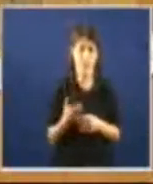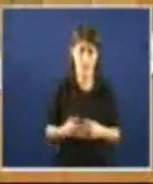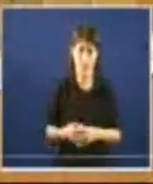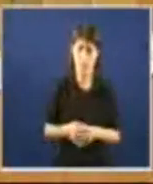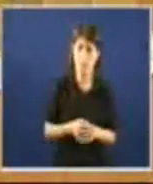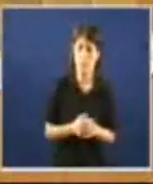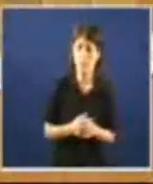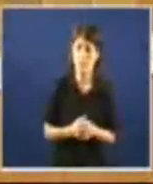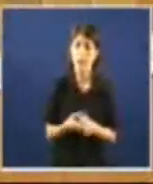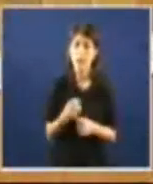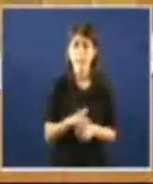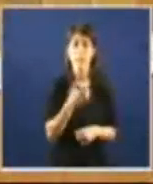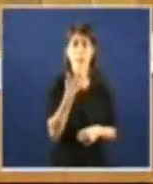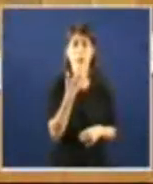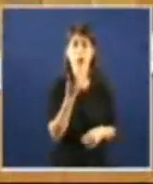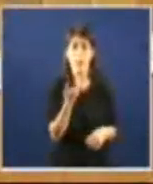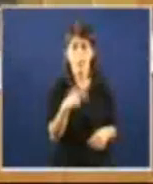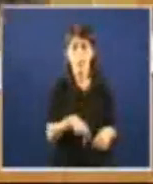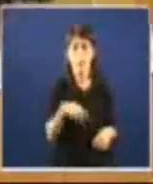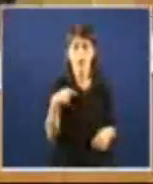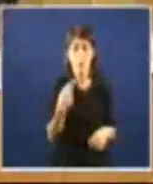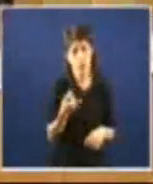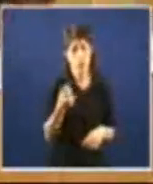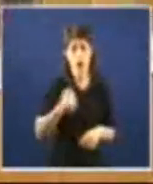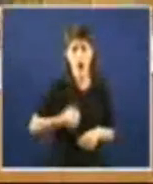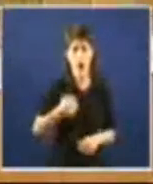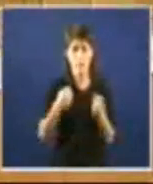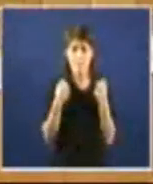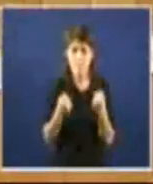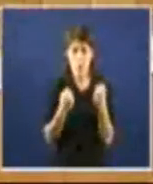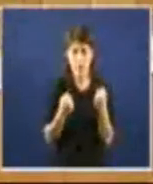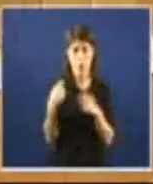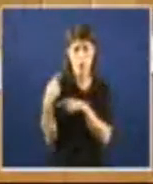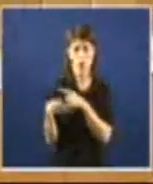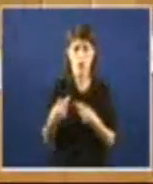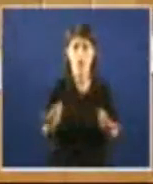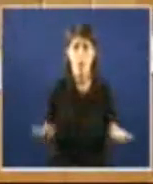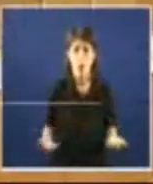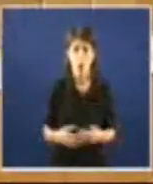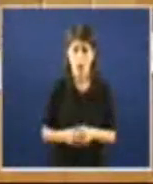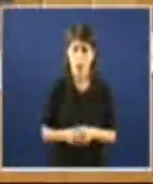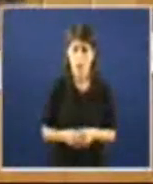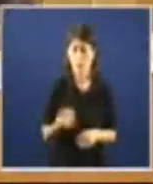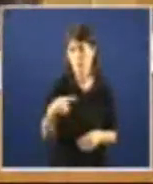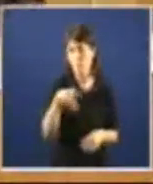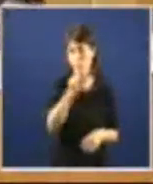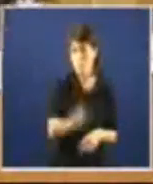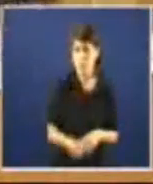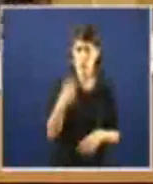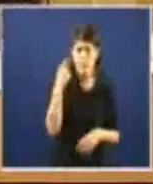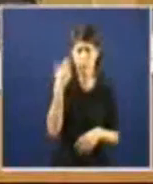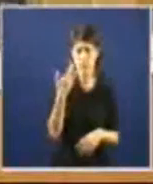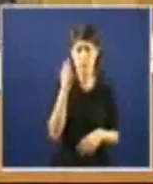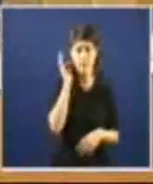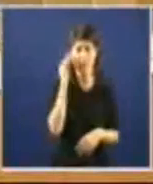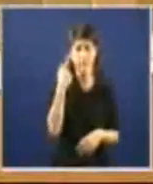Cando hai racionalidade sem poleira no poder, ocurre aquelo que Goya retrataba nunha das súas